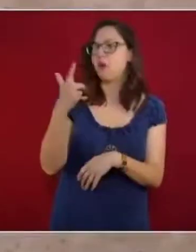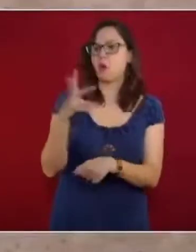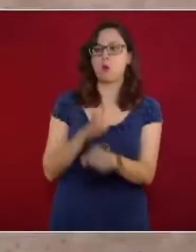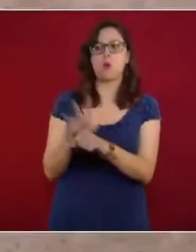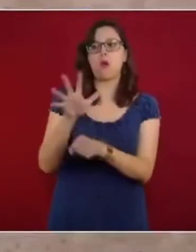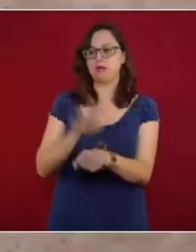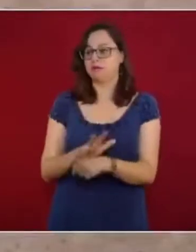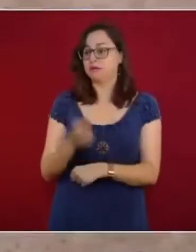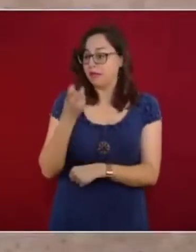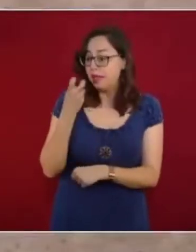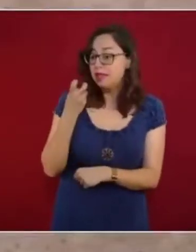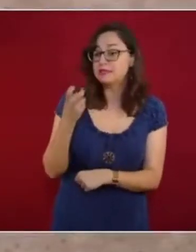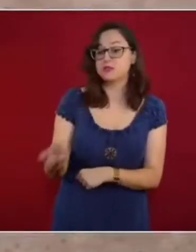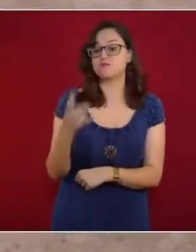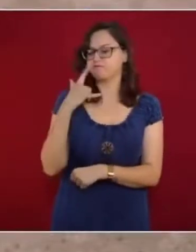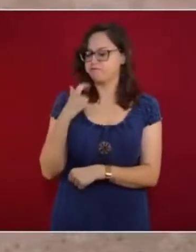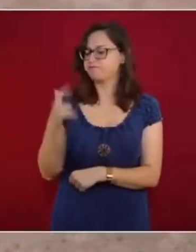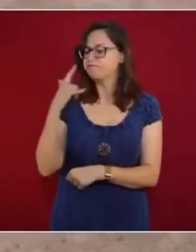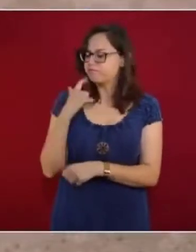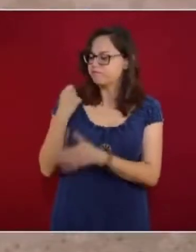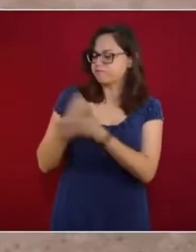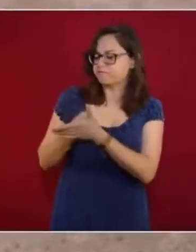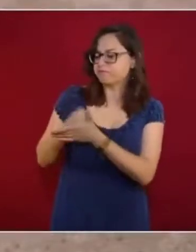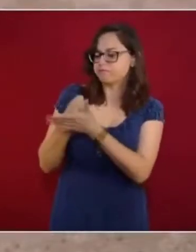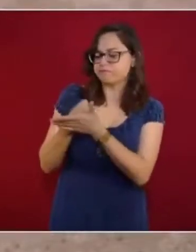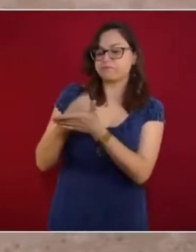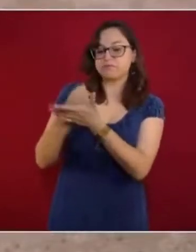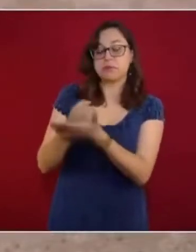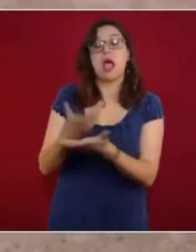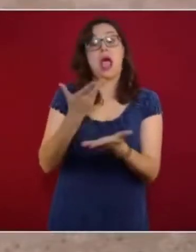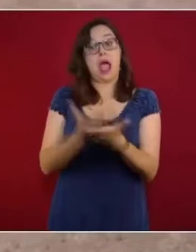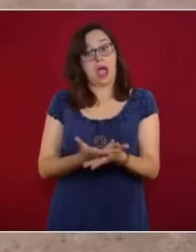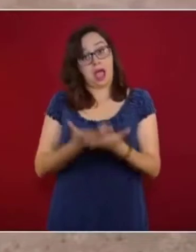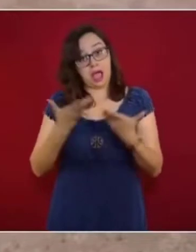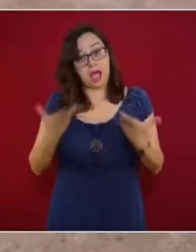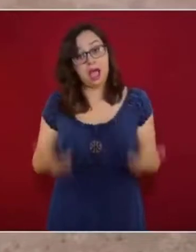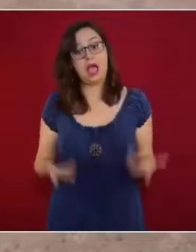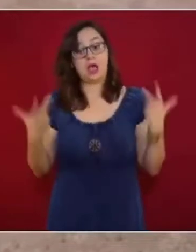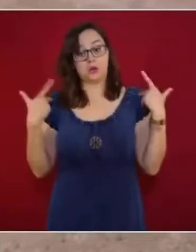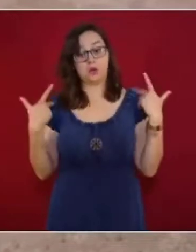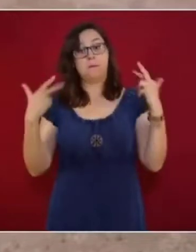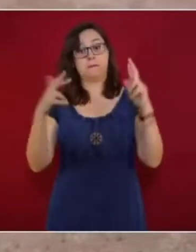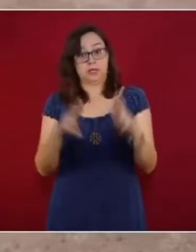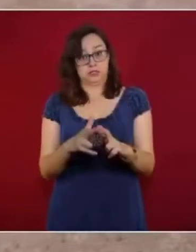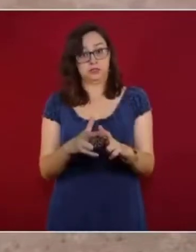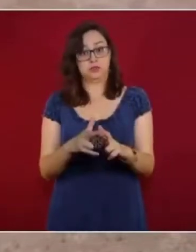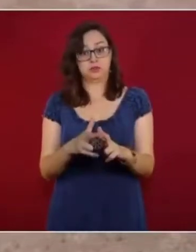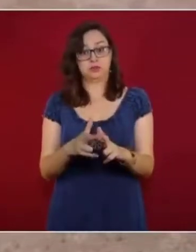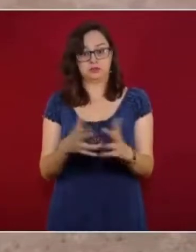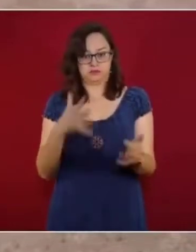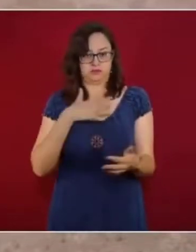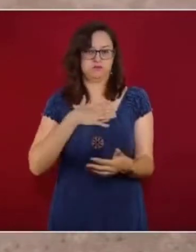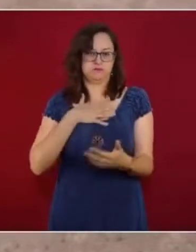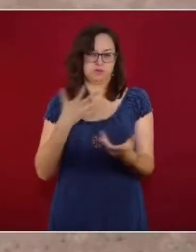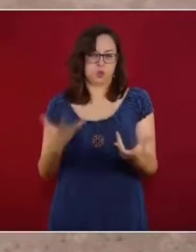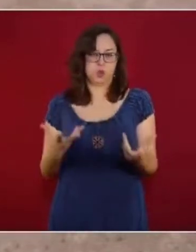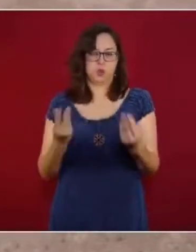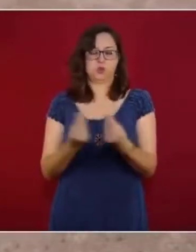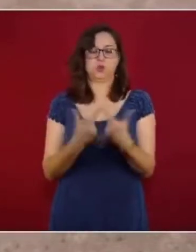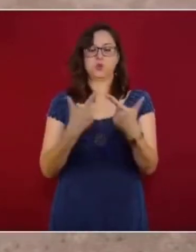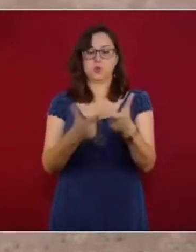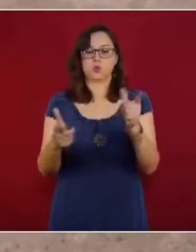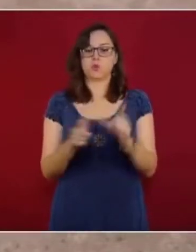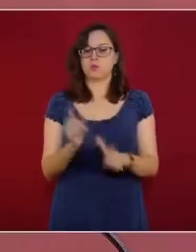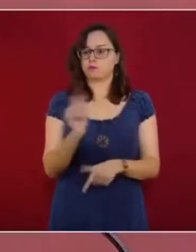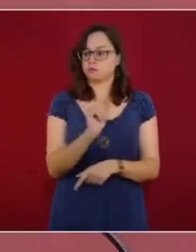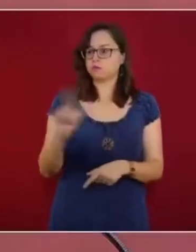a grupo. Por eso, ese esfuerzo que se hace ahorita, los maestros frente a grupo, y yo me considero parte de ese gremio, agradecemos